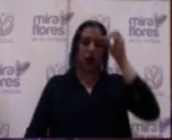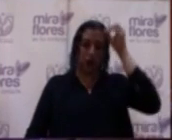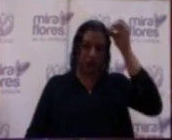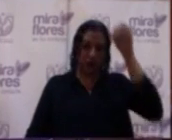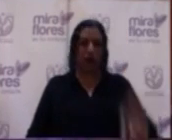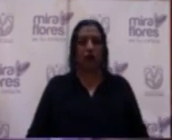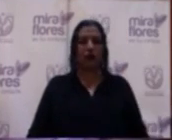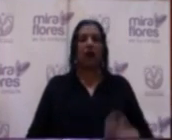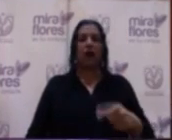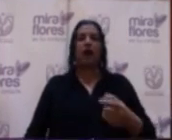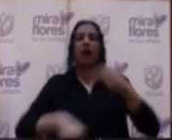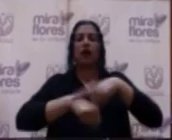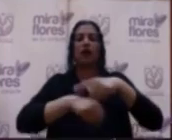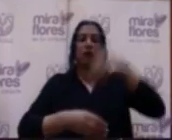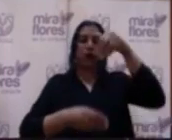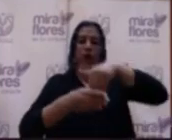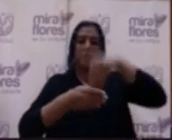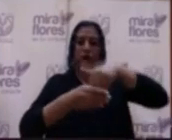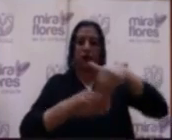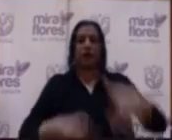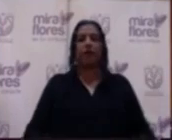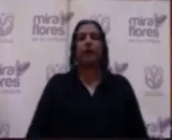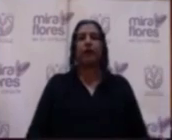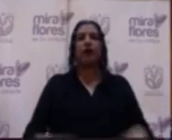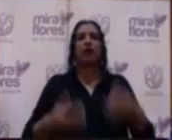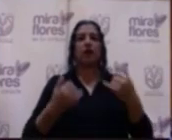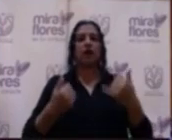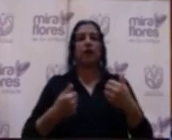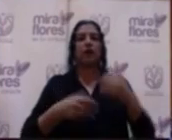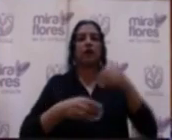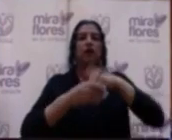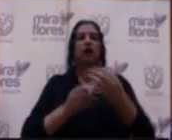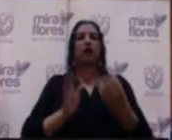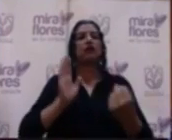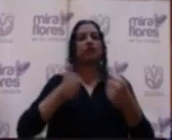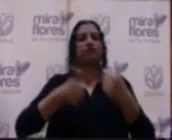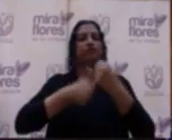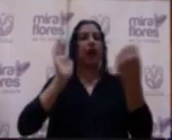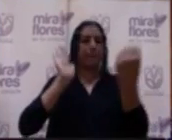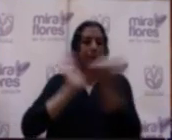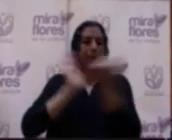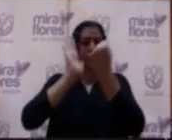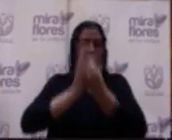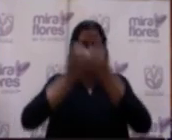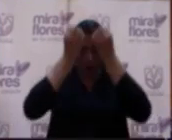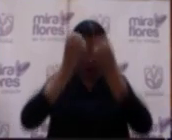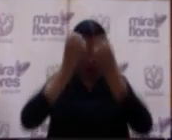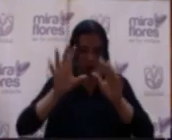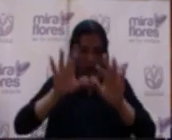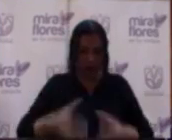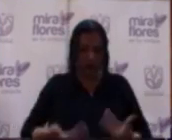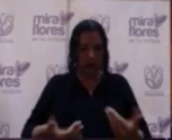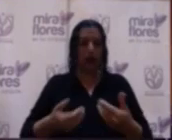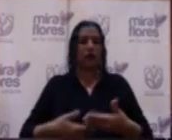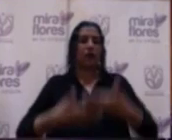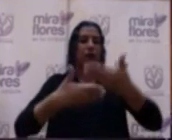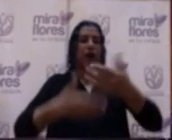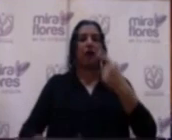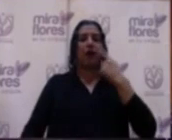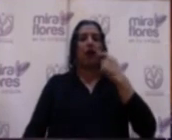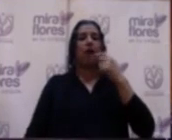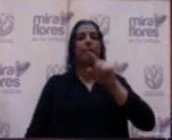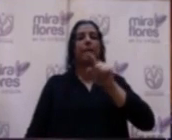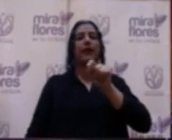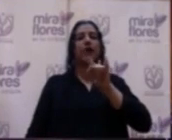procederíamos a votar lo que es la aprobación del informe presentado esta mañana por el señor Tuesta